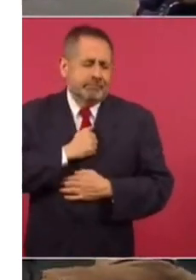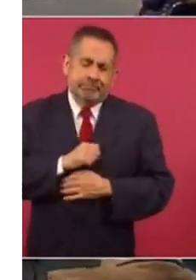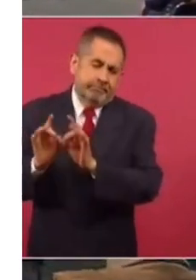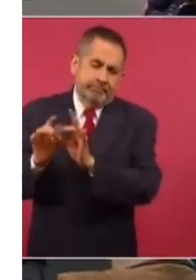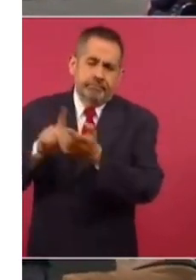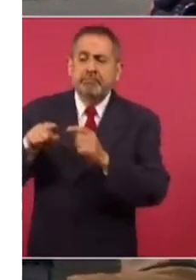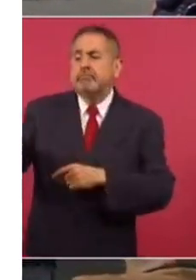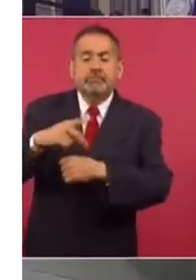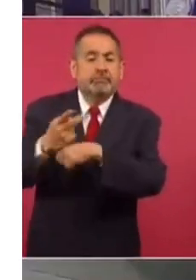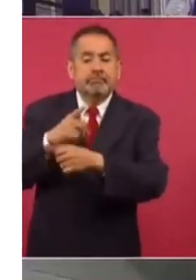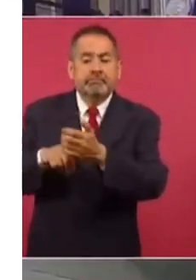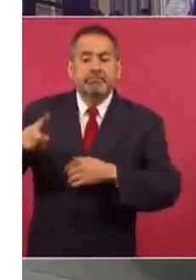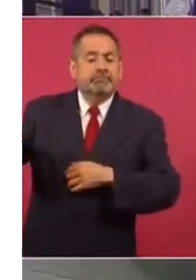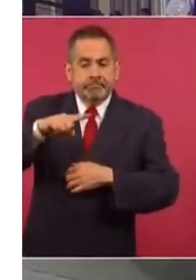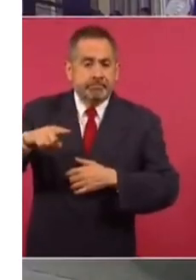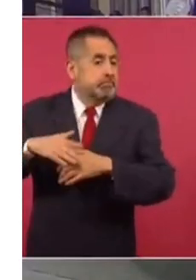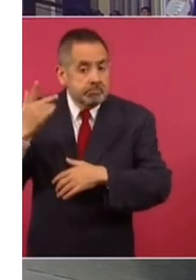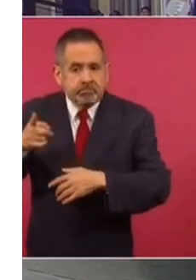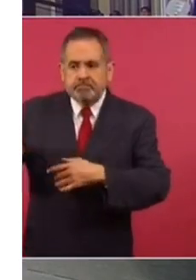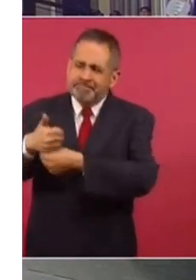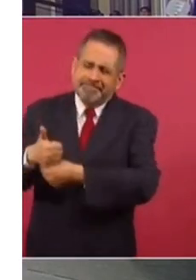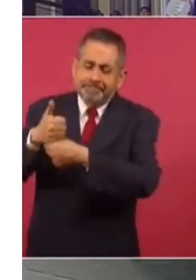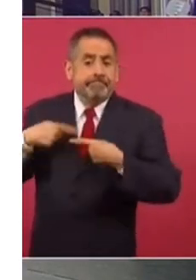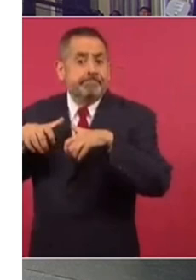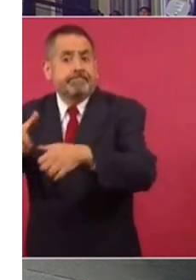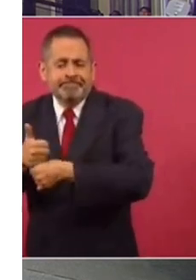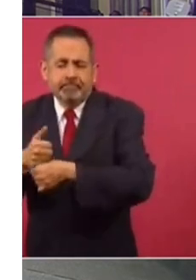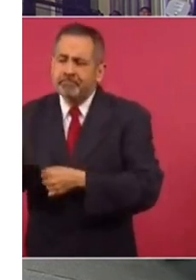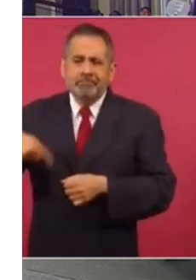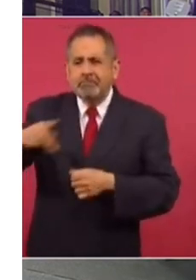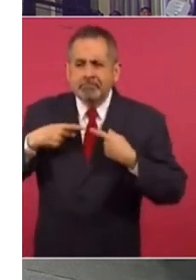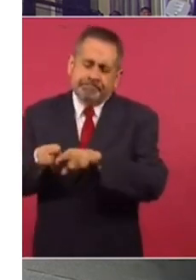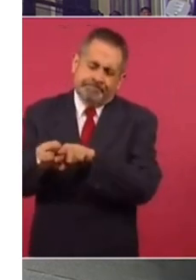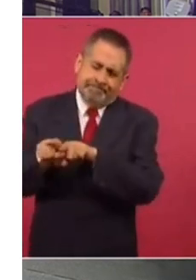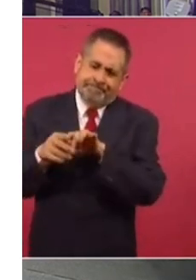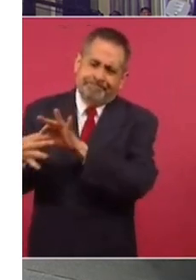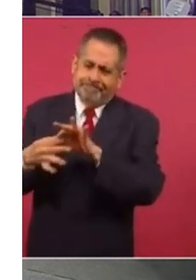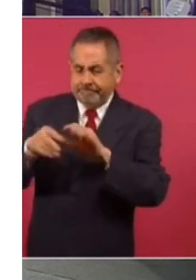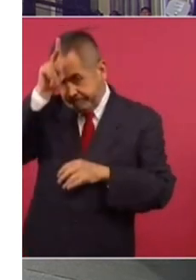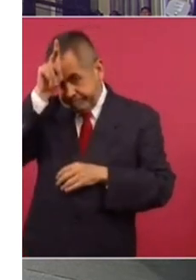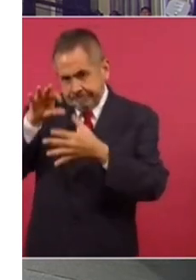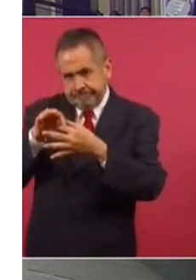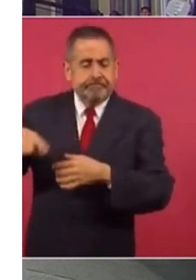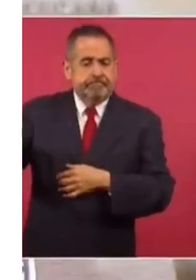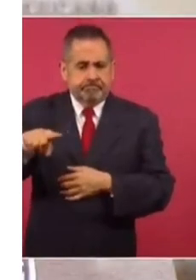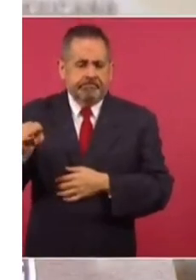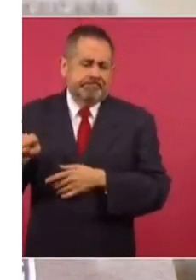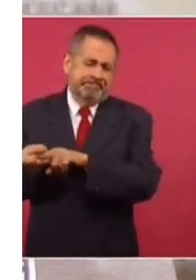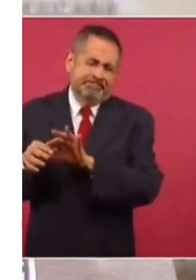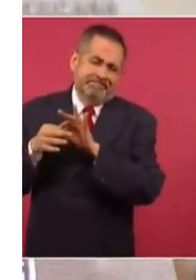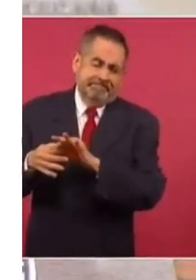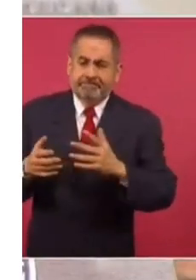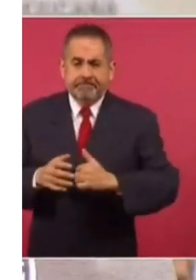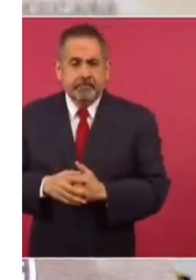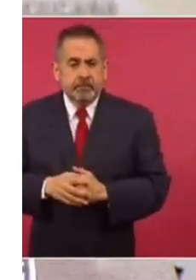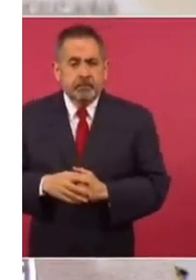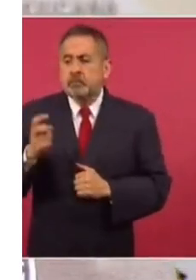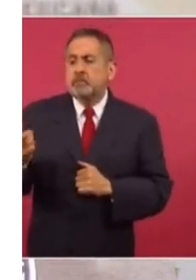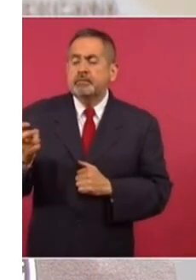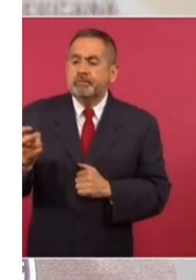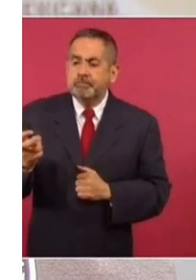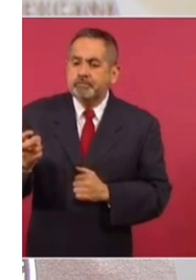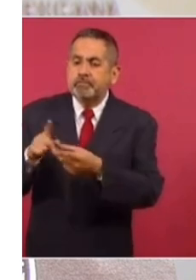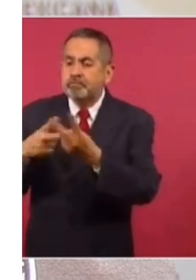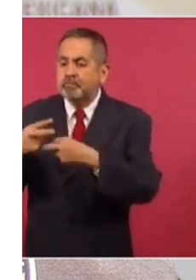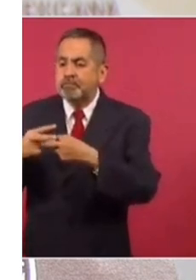está sucediendo, sobre todo por el sufrimiento del pueblo hermano del Perú. Porque esto, de una u otra forma, se